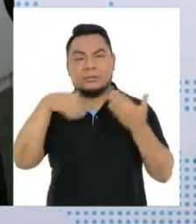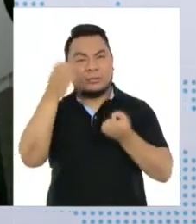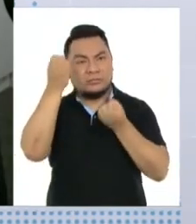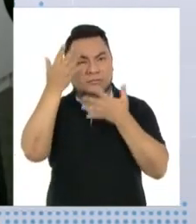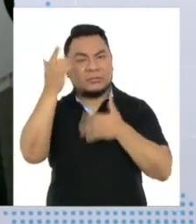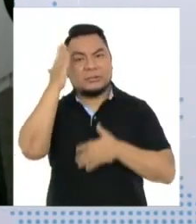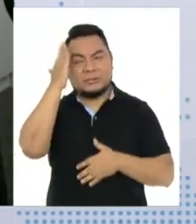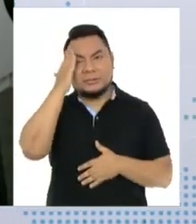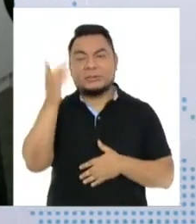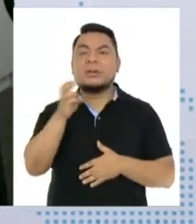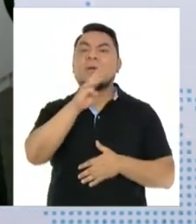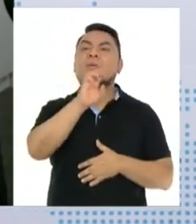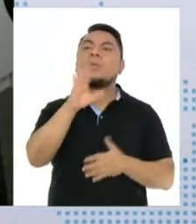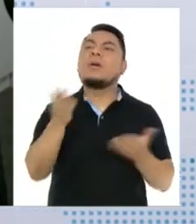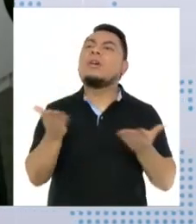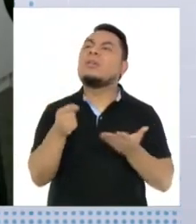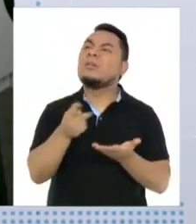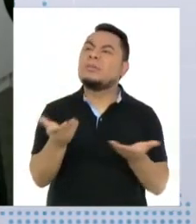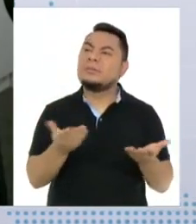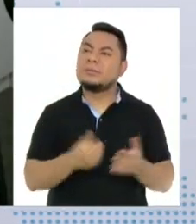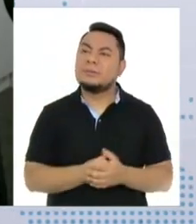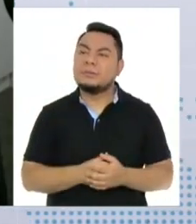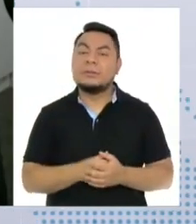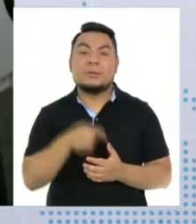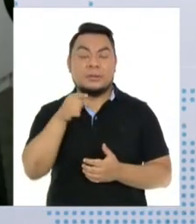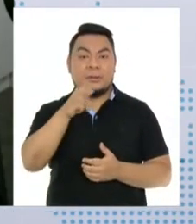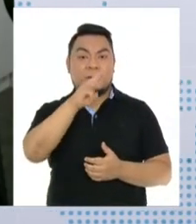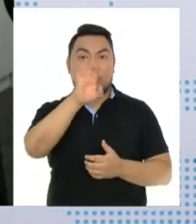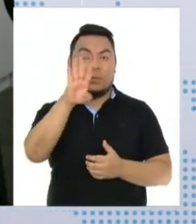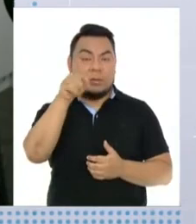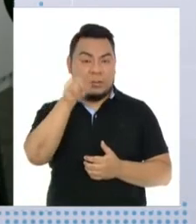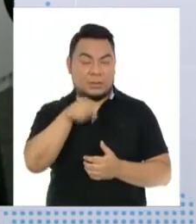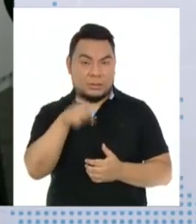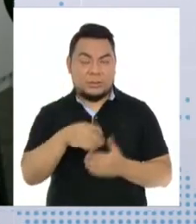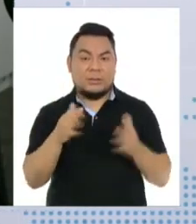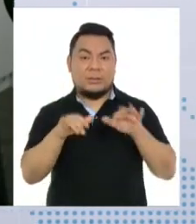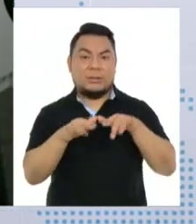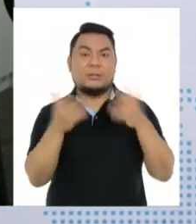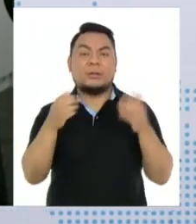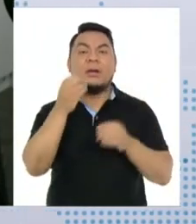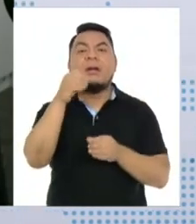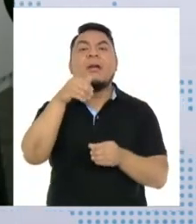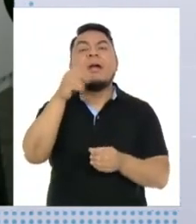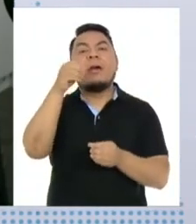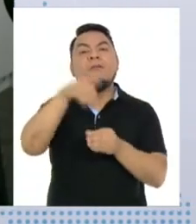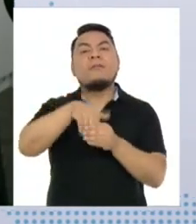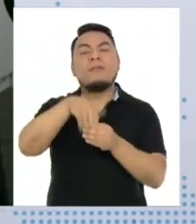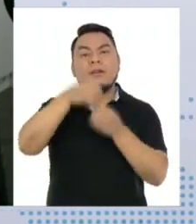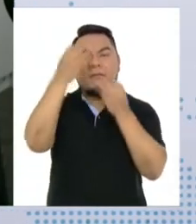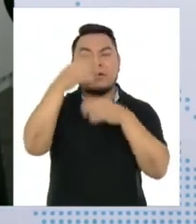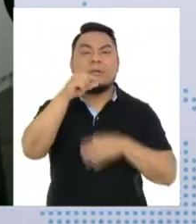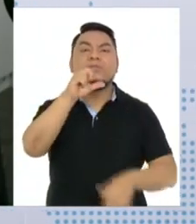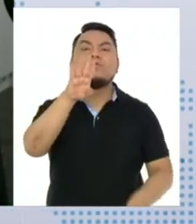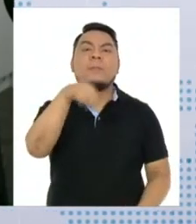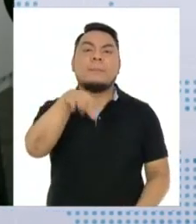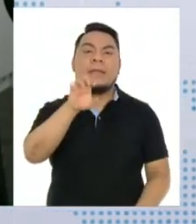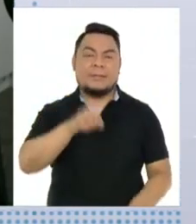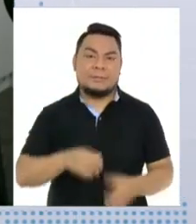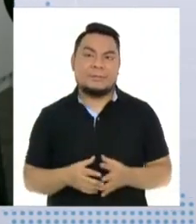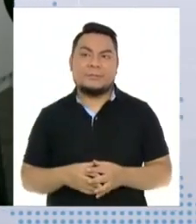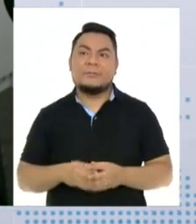Milagros. Tu página web, por favor. La página también está en la plataforma votoinformado.jn.gov.pe